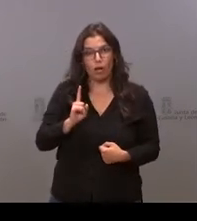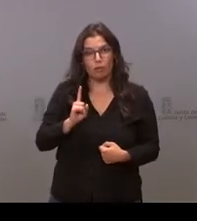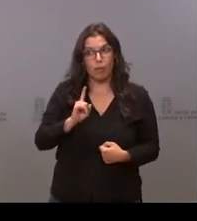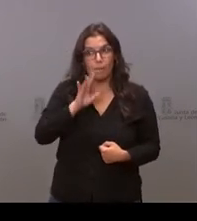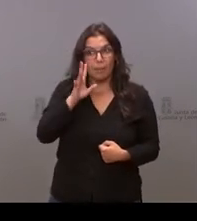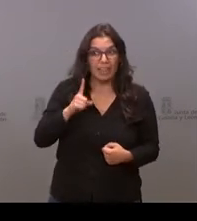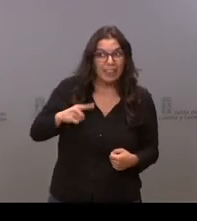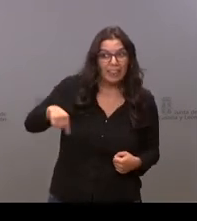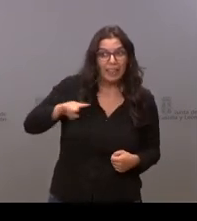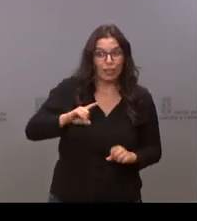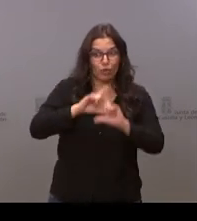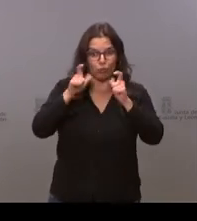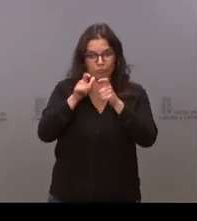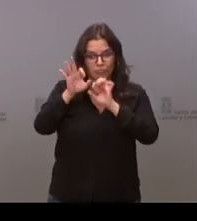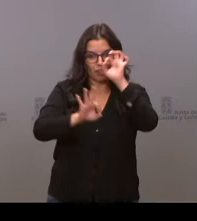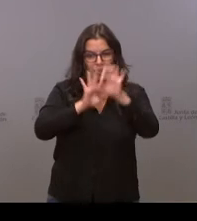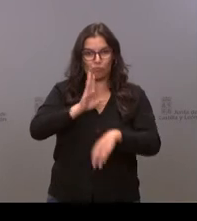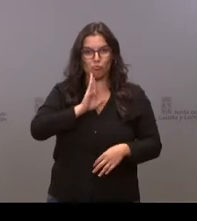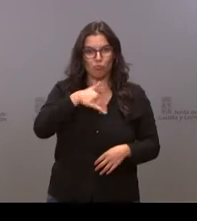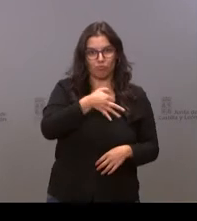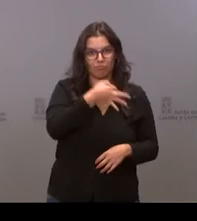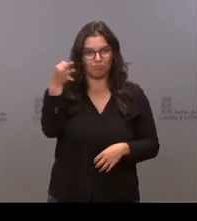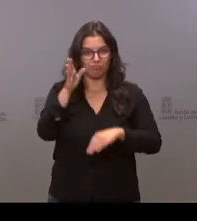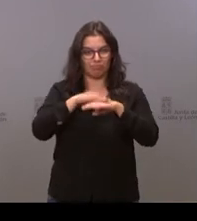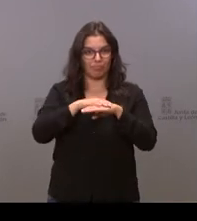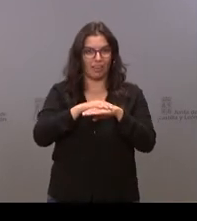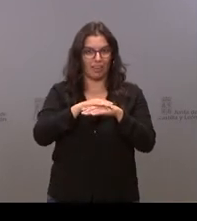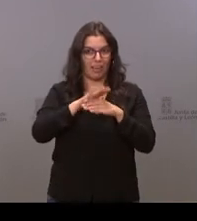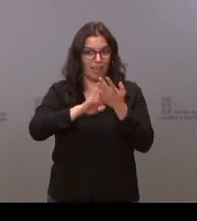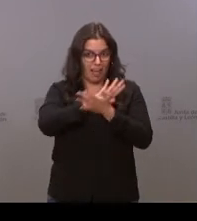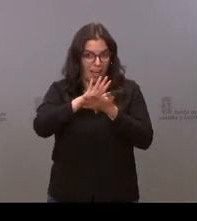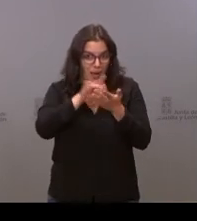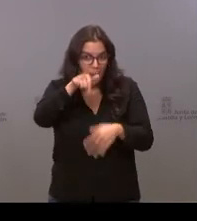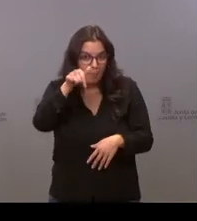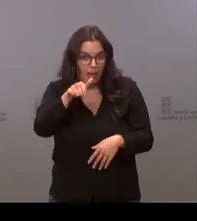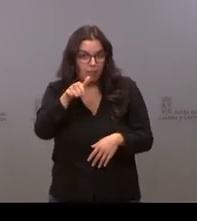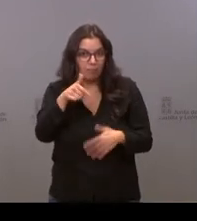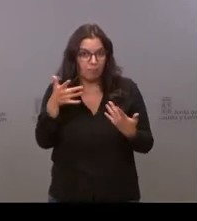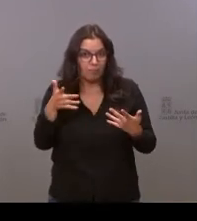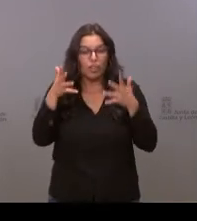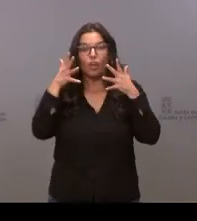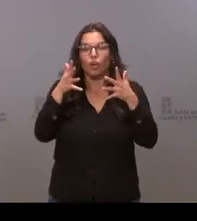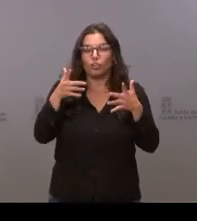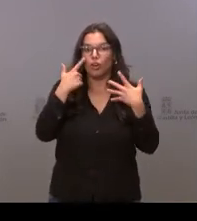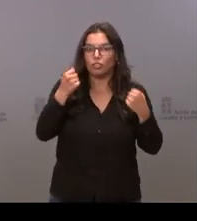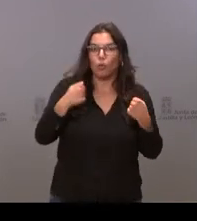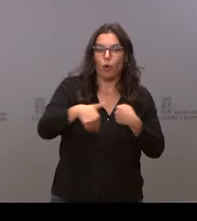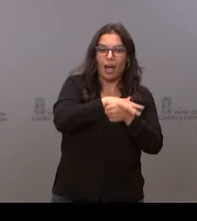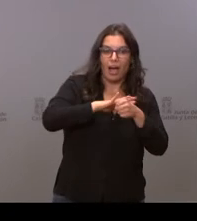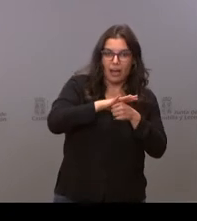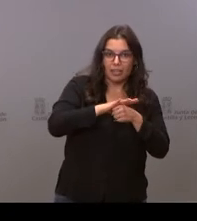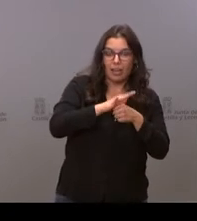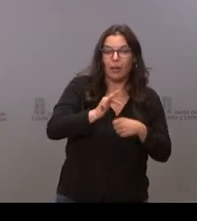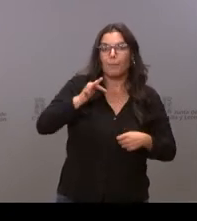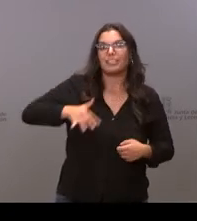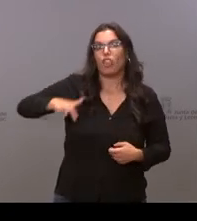órgano más adecuado para ello hay consejos de salud de área y también consejos de salud en cada zona